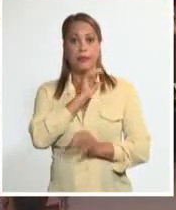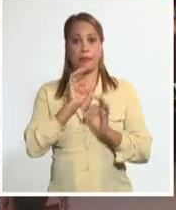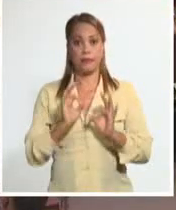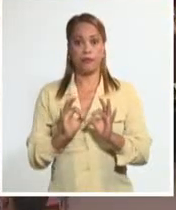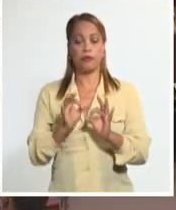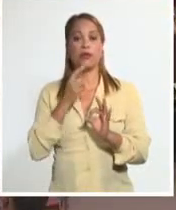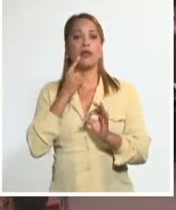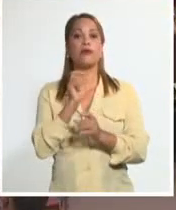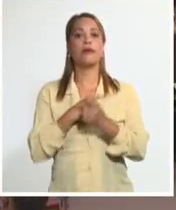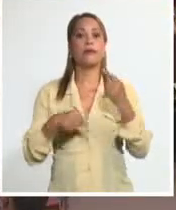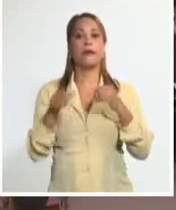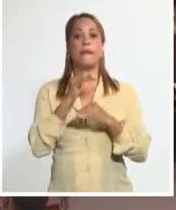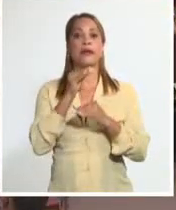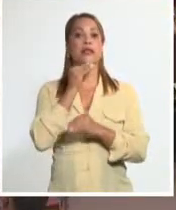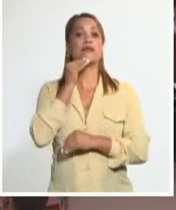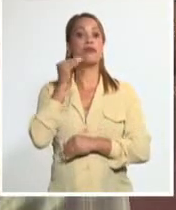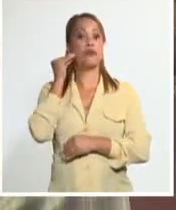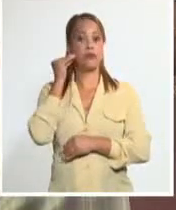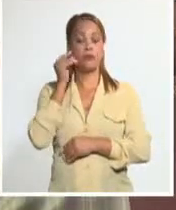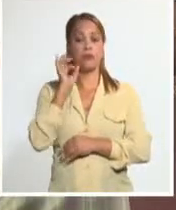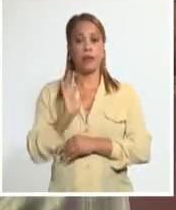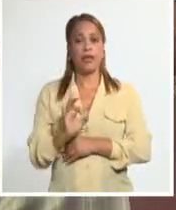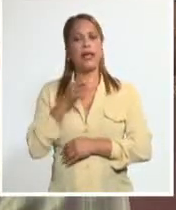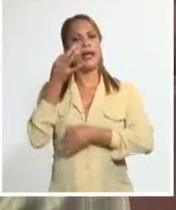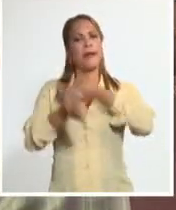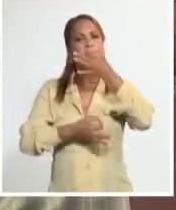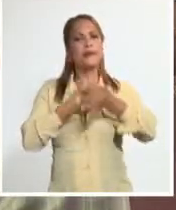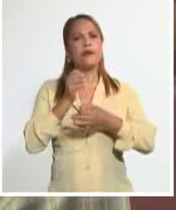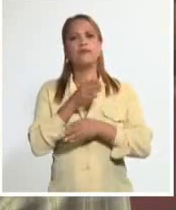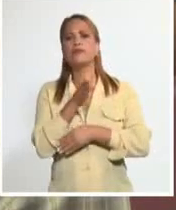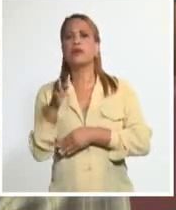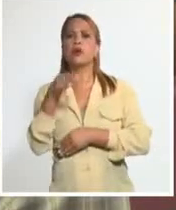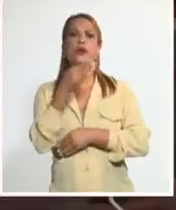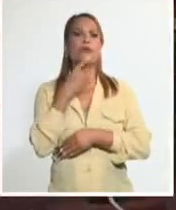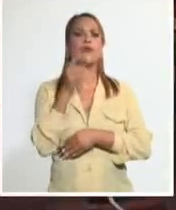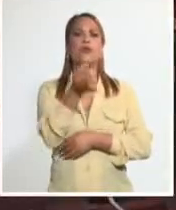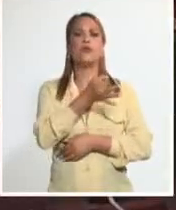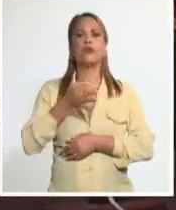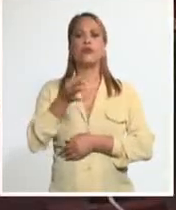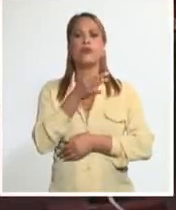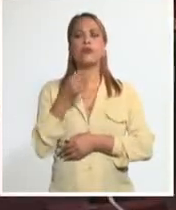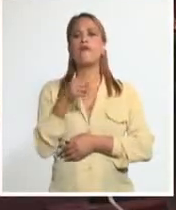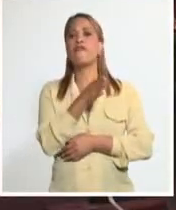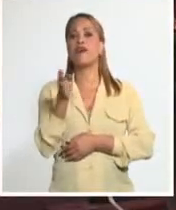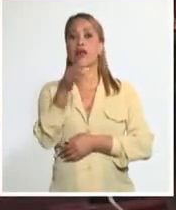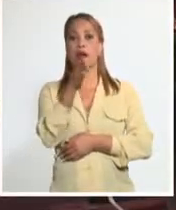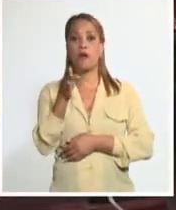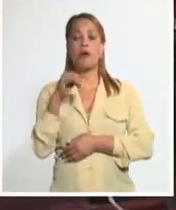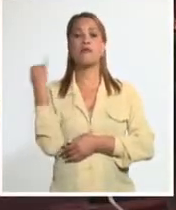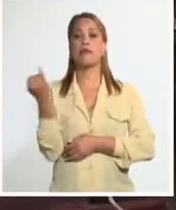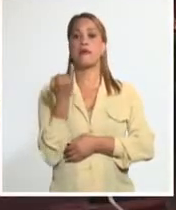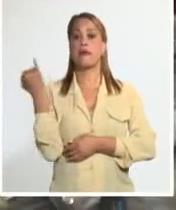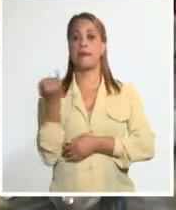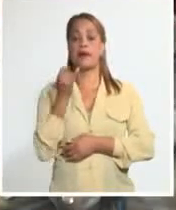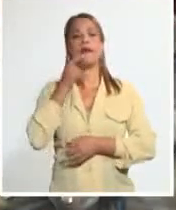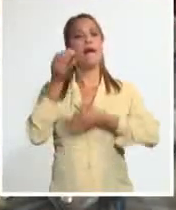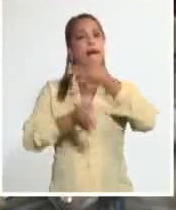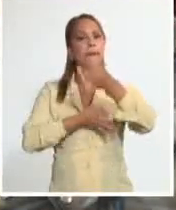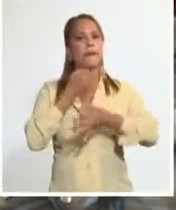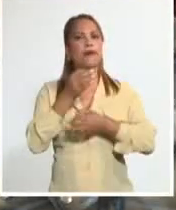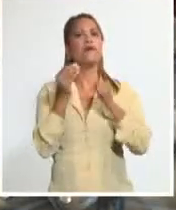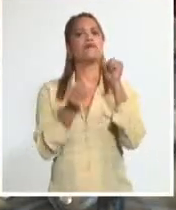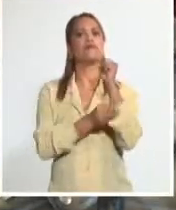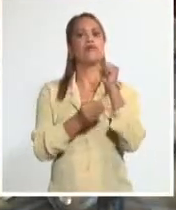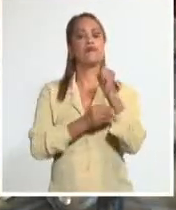de la República de Cuba, Manuel Marrero Cruz, informó sobre su recorrido por los municipios de Baracoa e Inías y llamó a potenciar